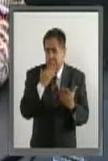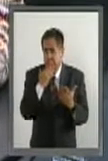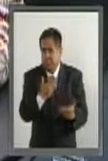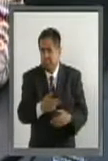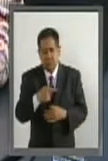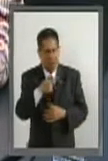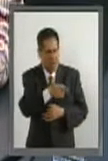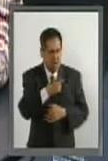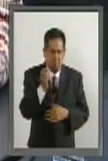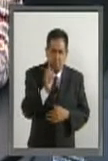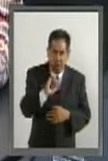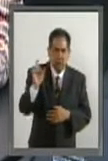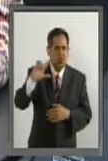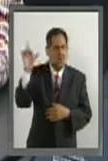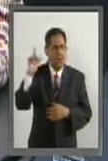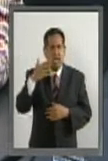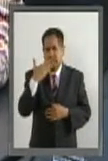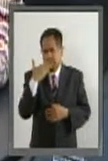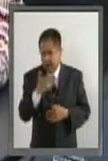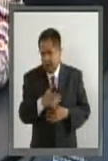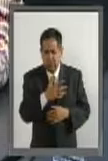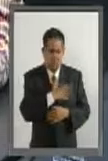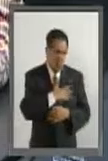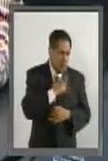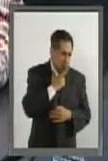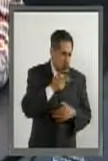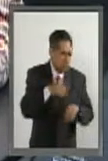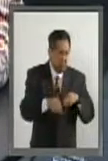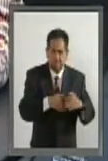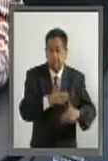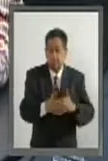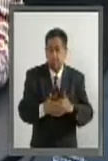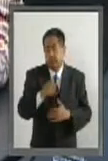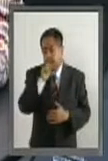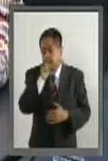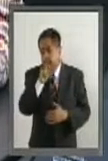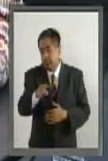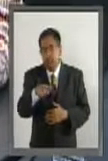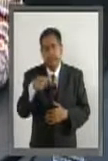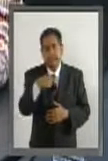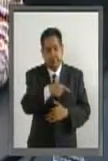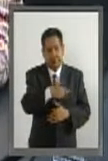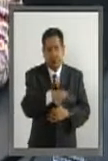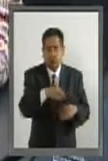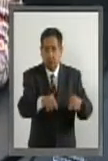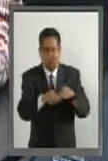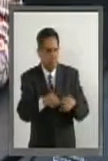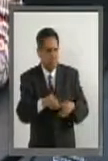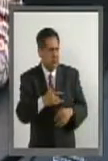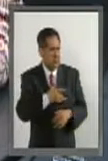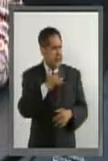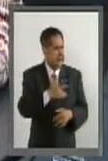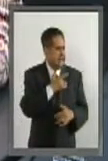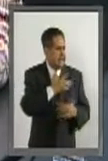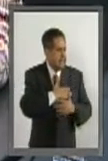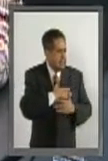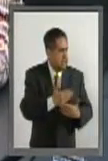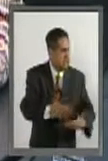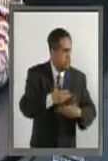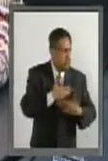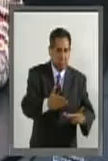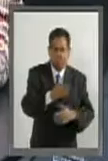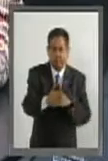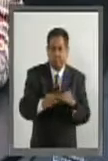profesionalismo, con pasión y además todo el trabajo humanitario que realiza.